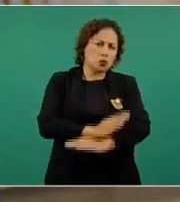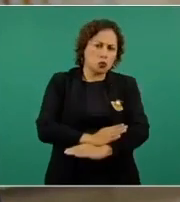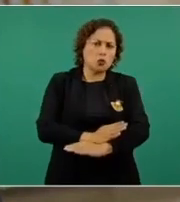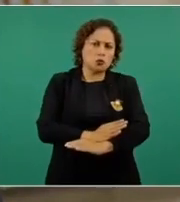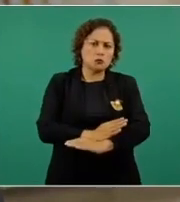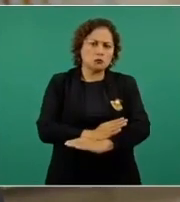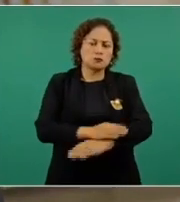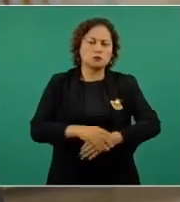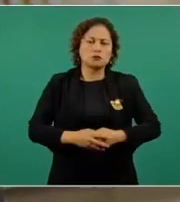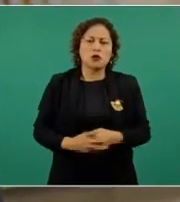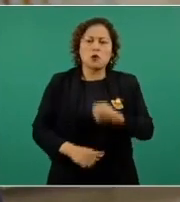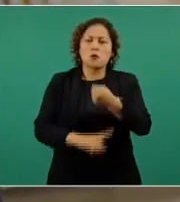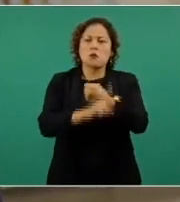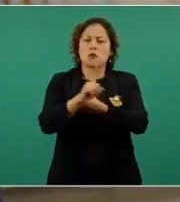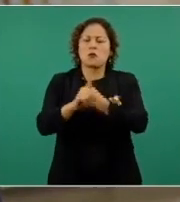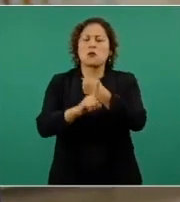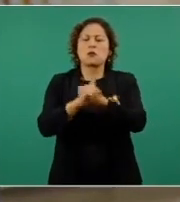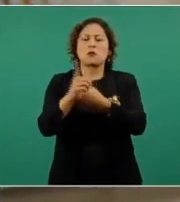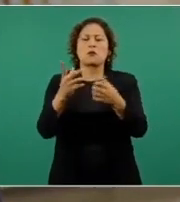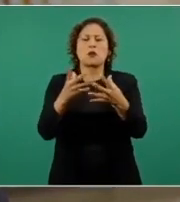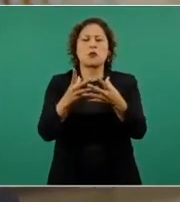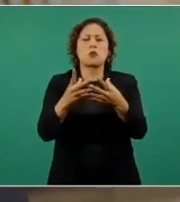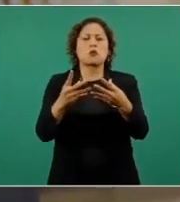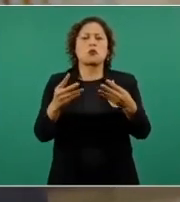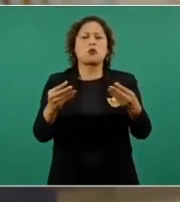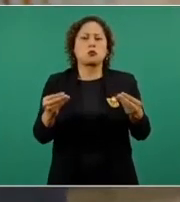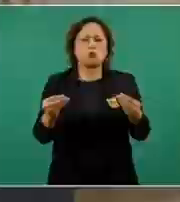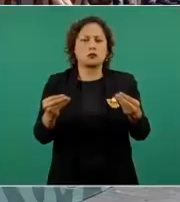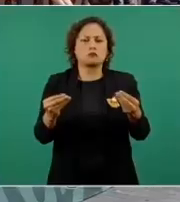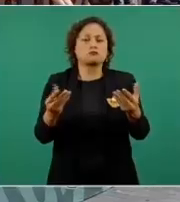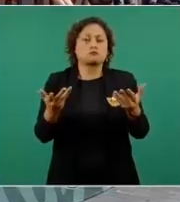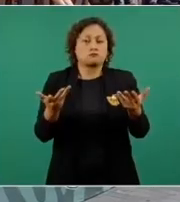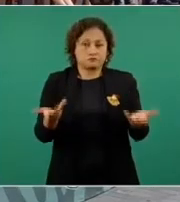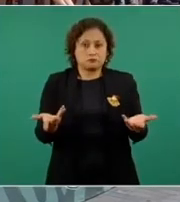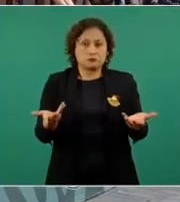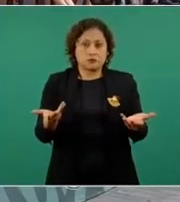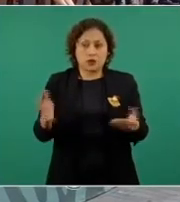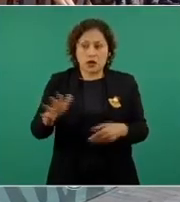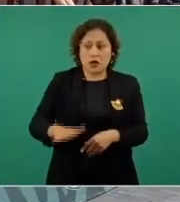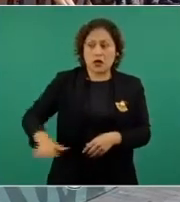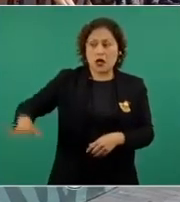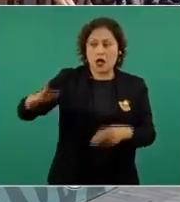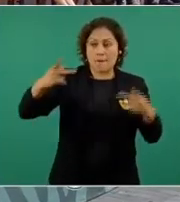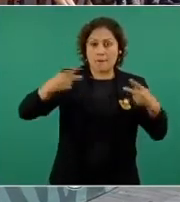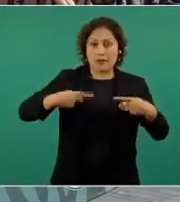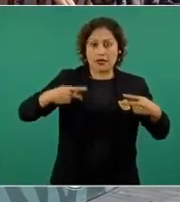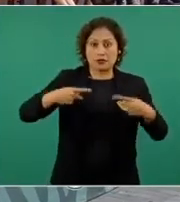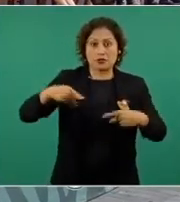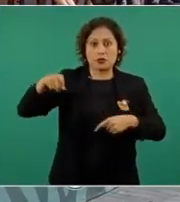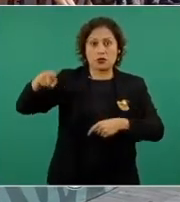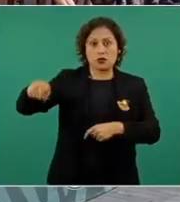ayudar la comunidad cubano-estadounidense